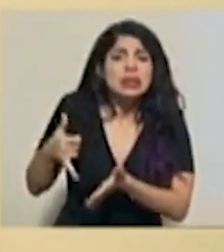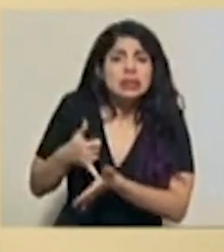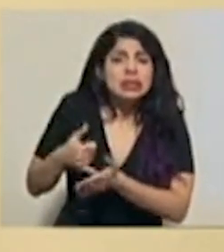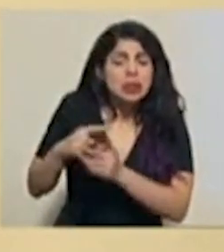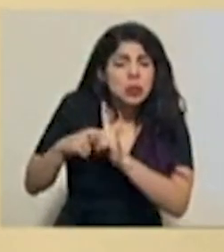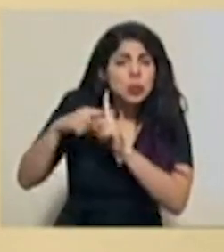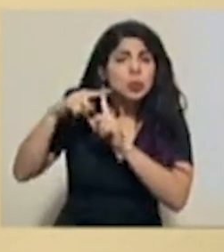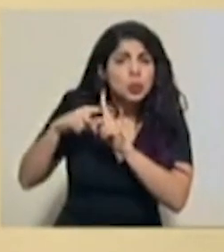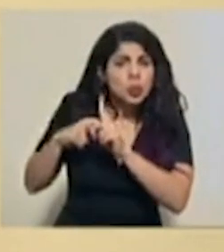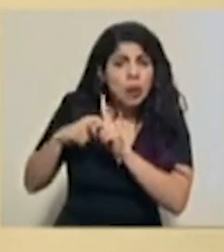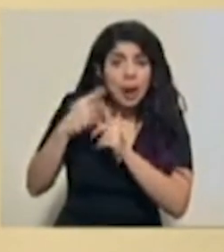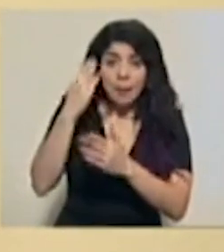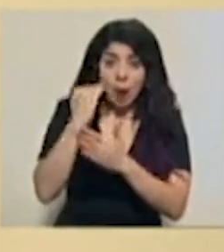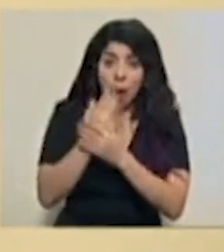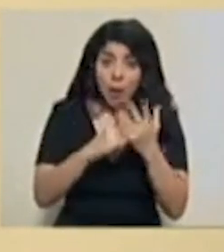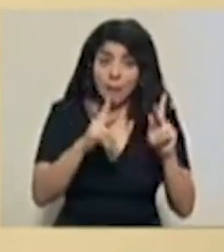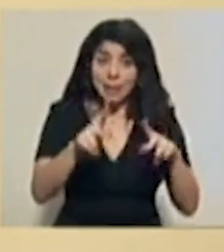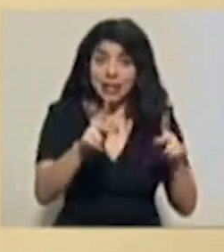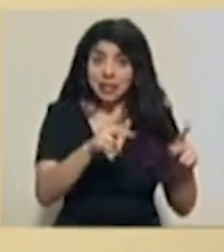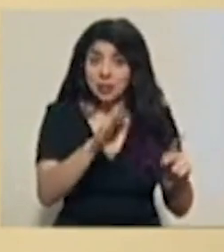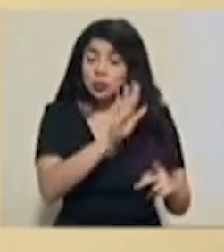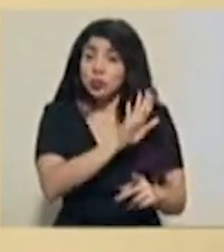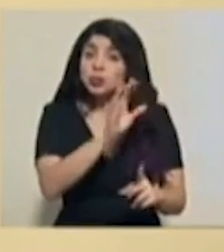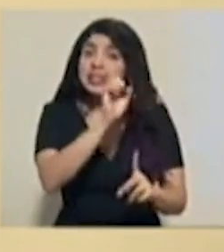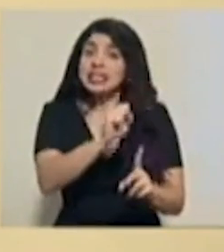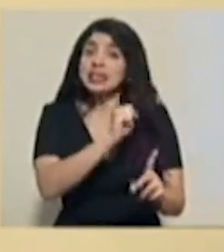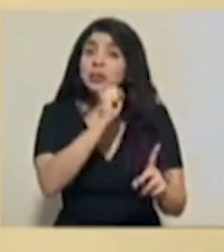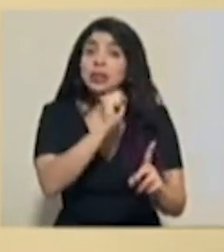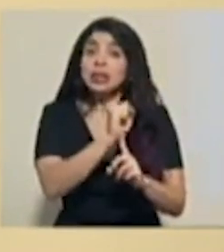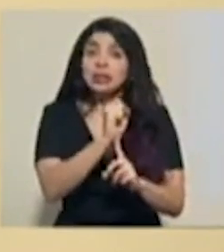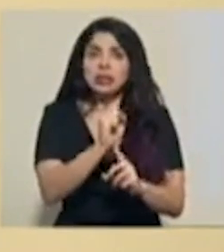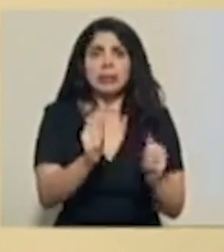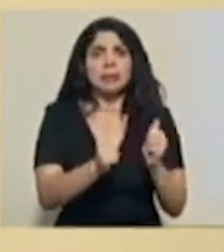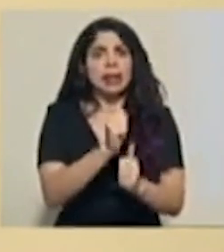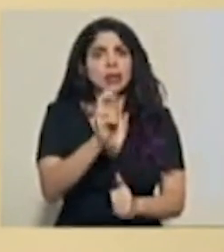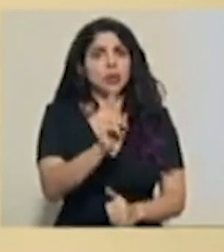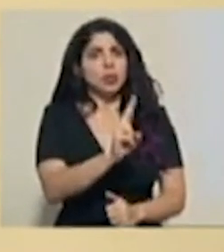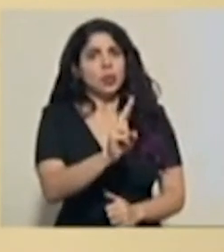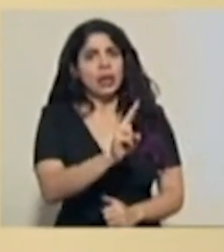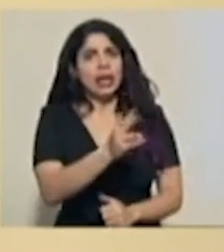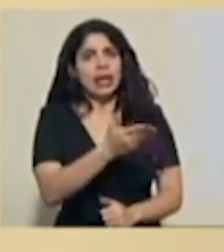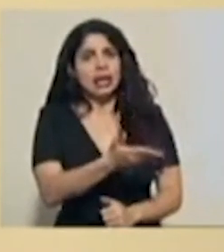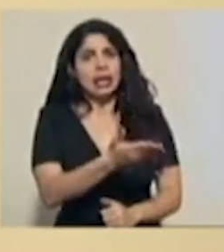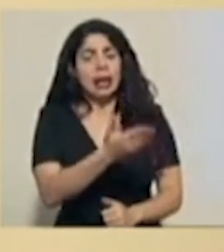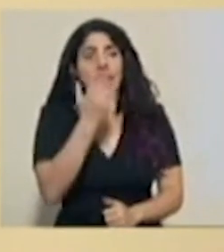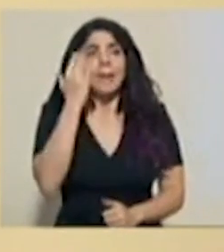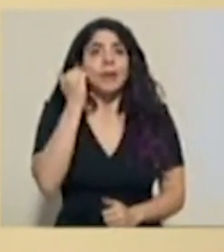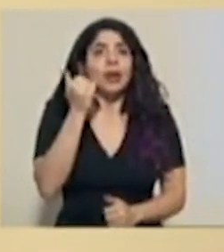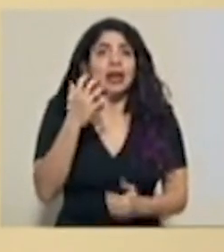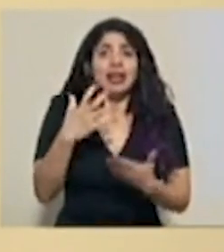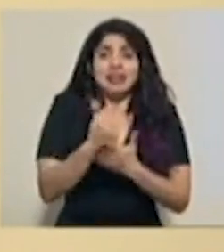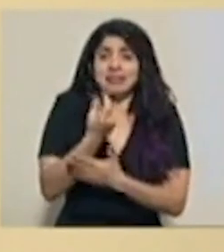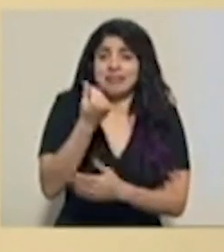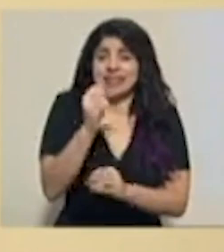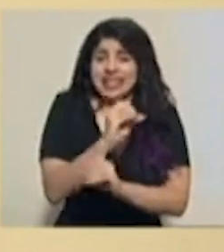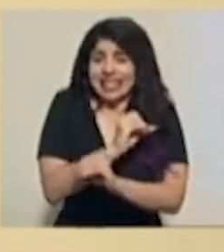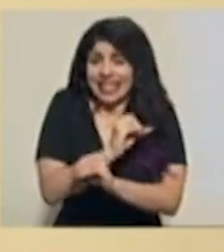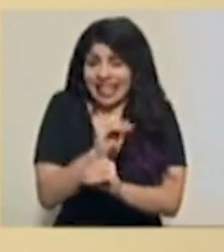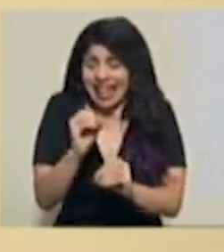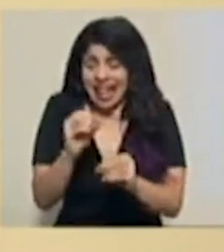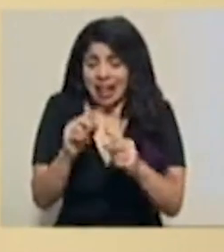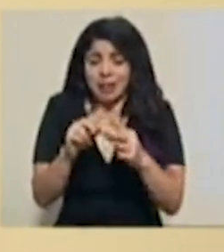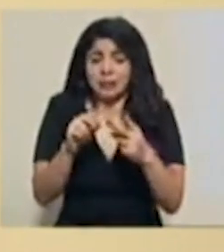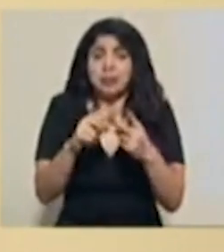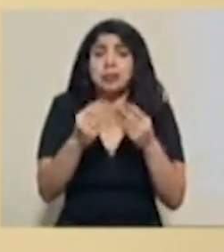Porque hay personas que tienen situaciones mucho más apremiantes, porque tienen cero ingresos, porque tienen muchas